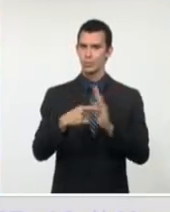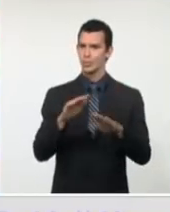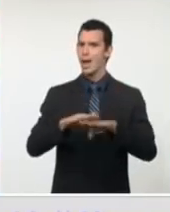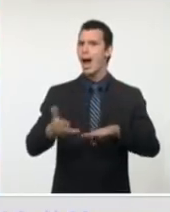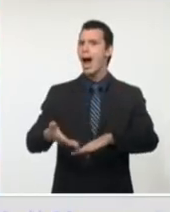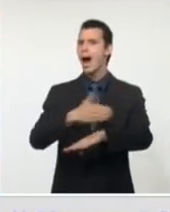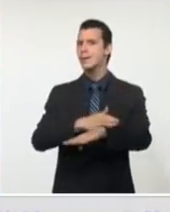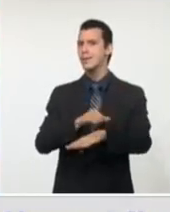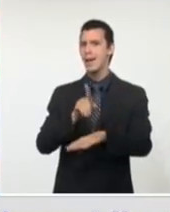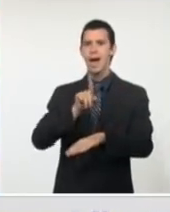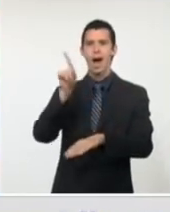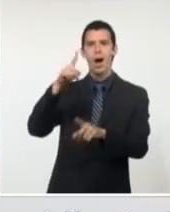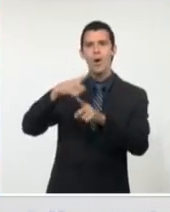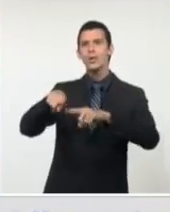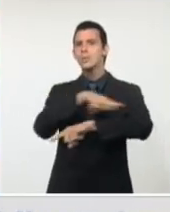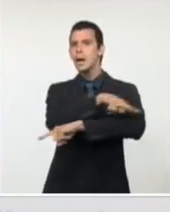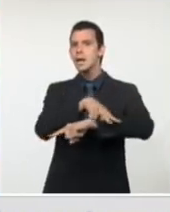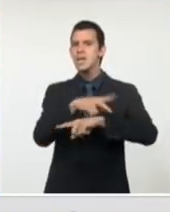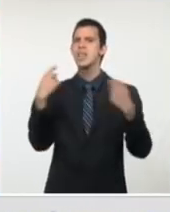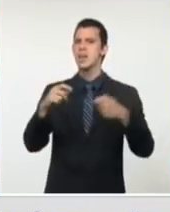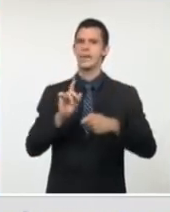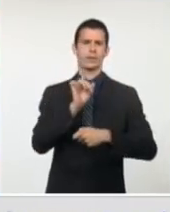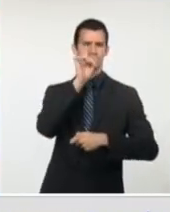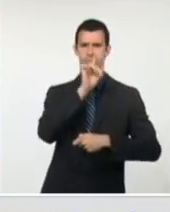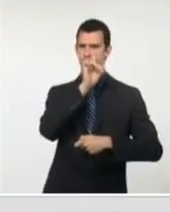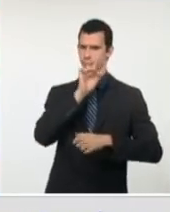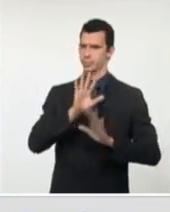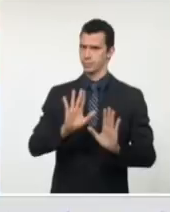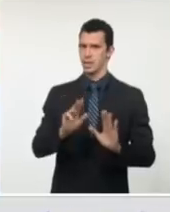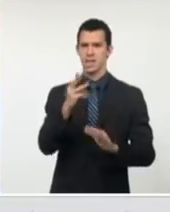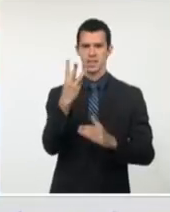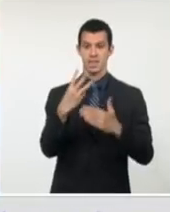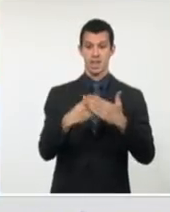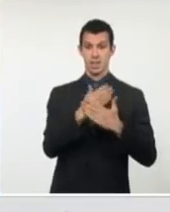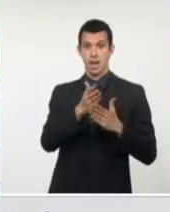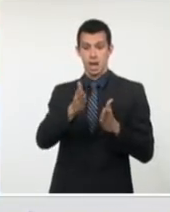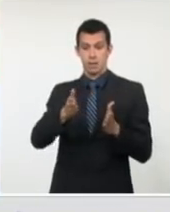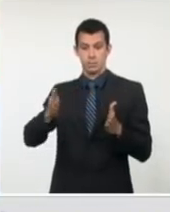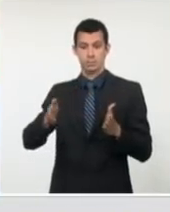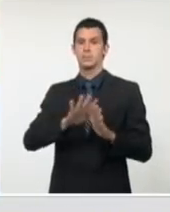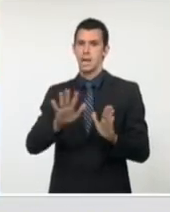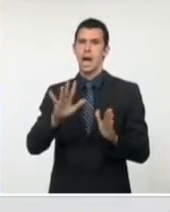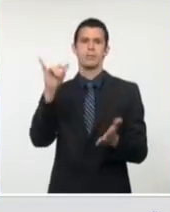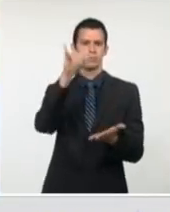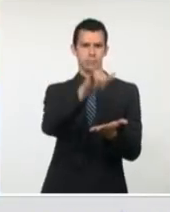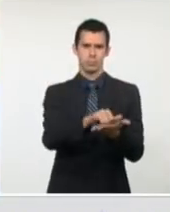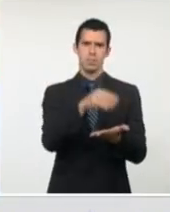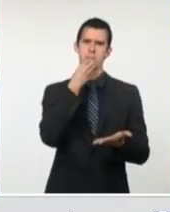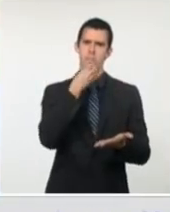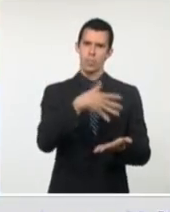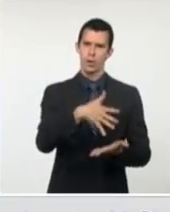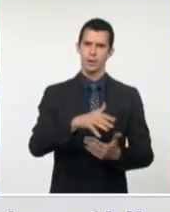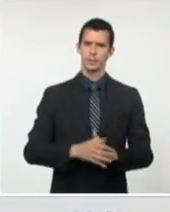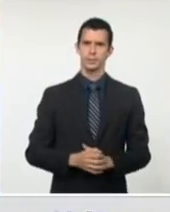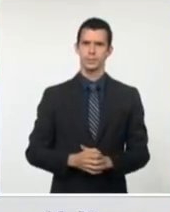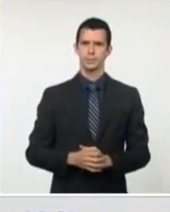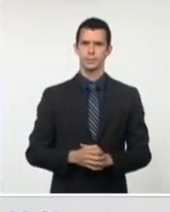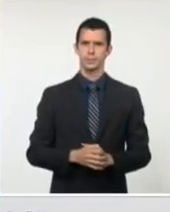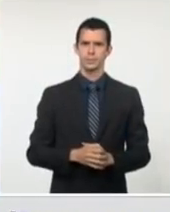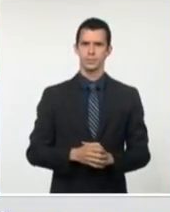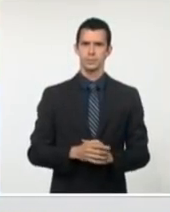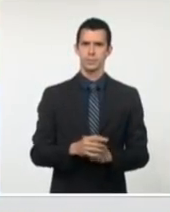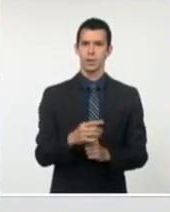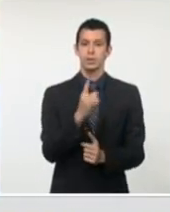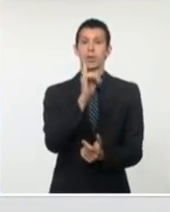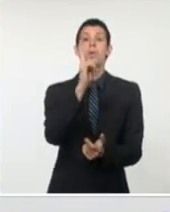toma una primera muestra, que permite identificar si ya estaba positivo en ese momento. Se toma una